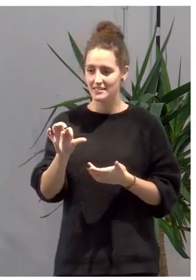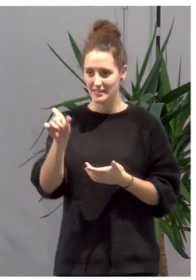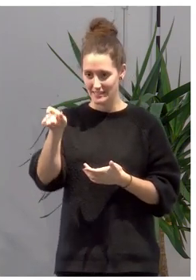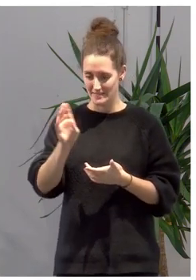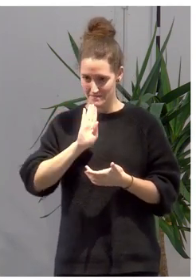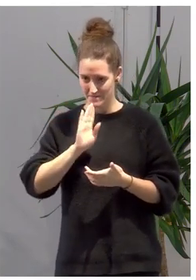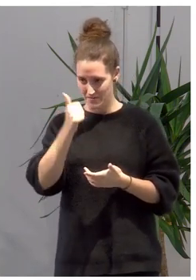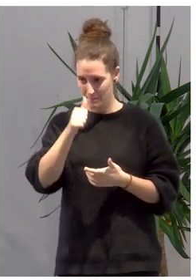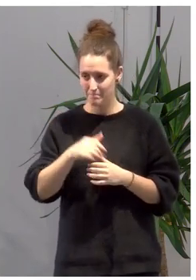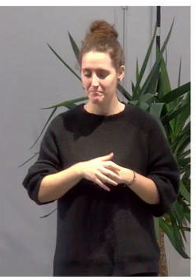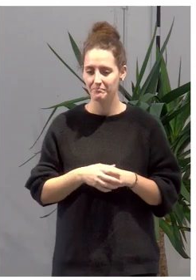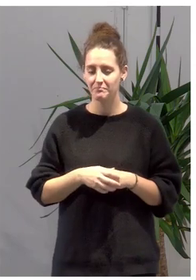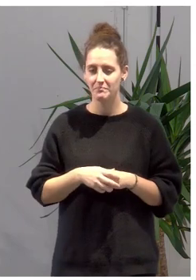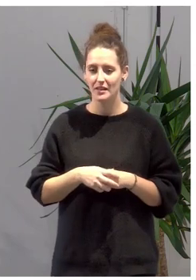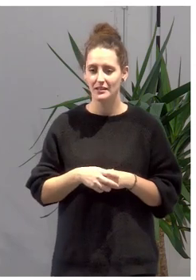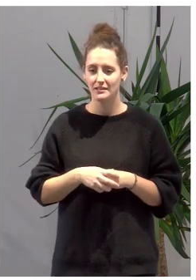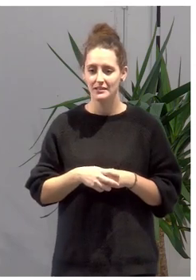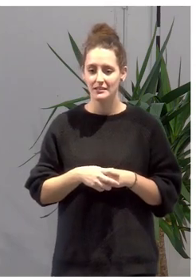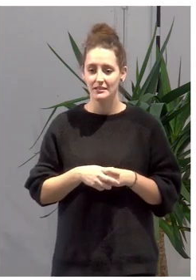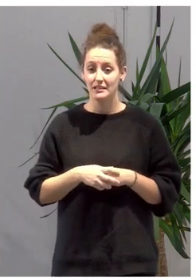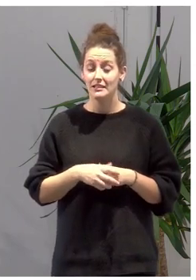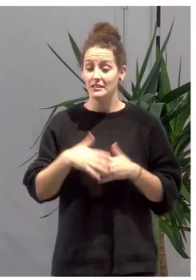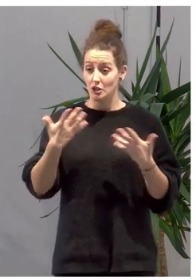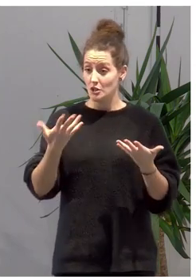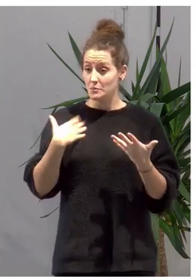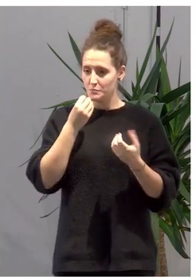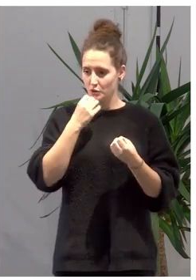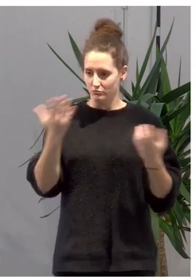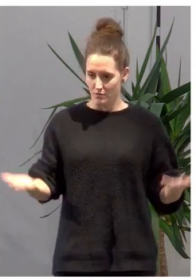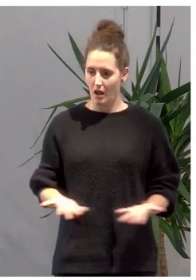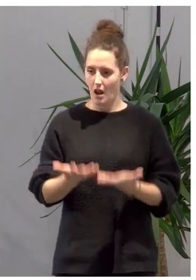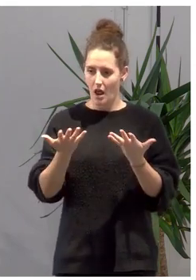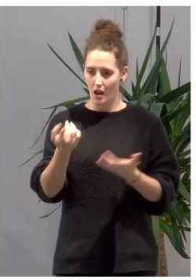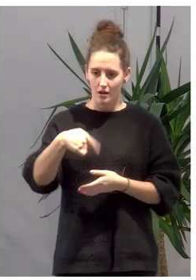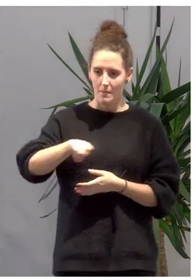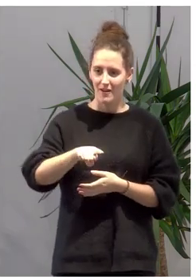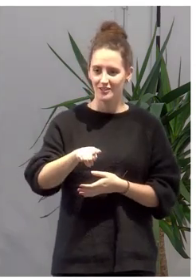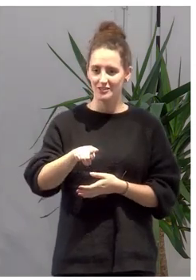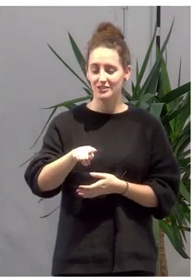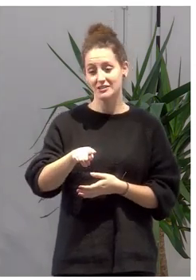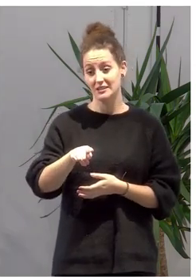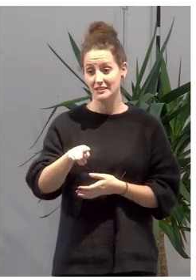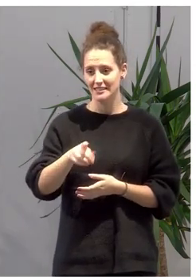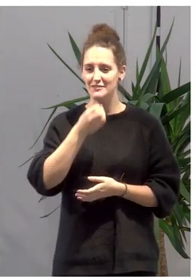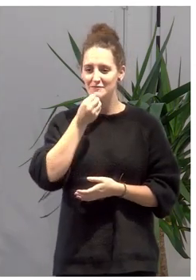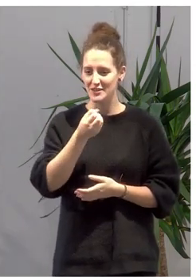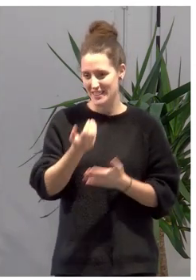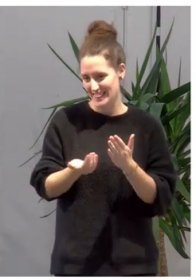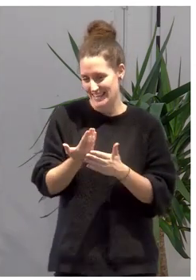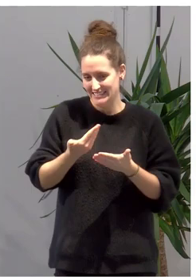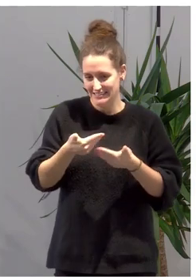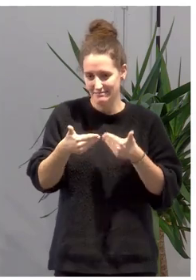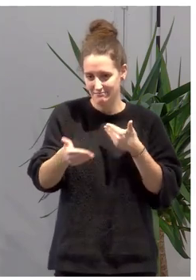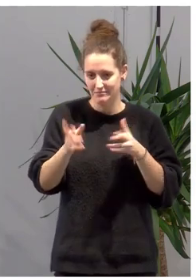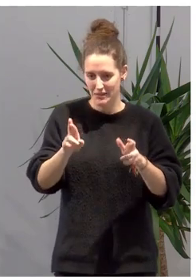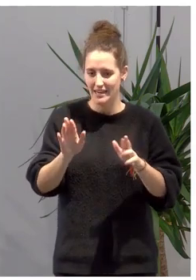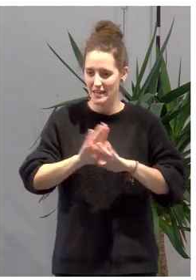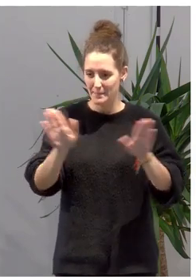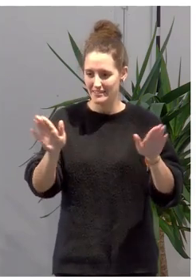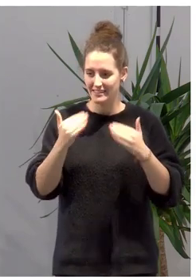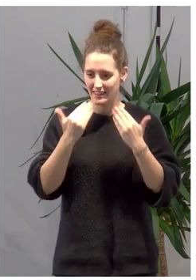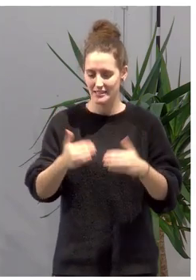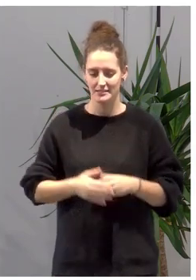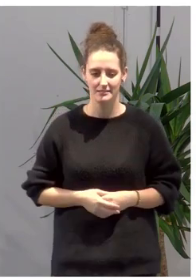Director de servicio del observatorio. Entonces, bueno, animaros y que paséis buenos días. Y nada más. Venga.